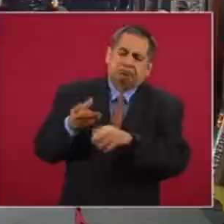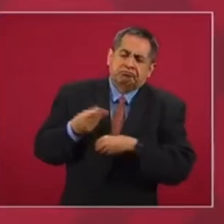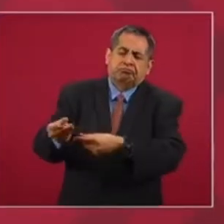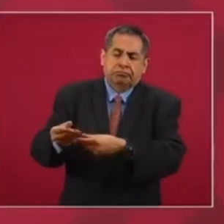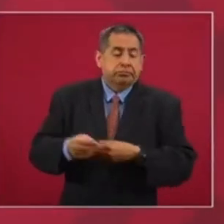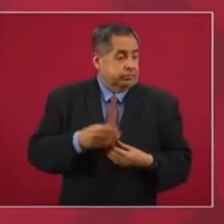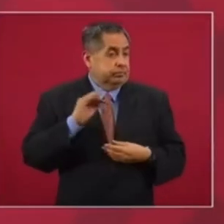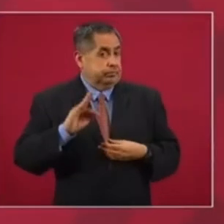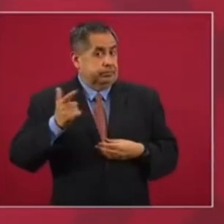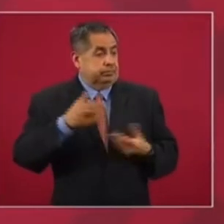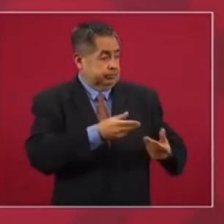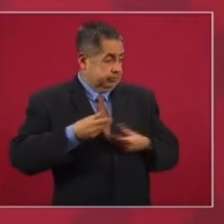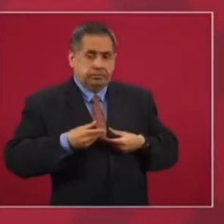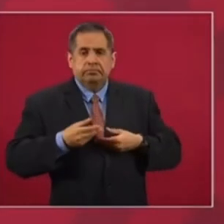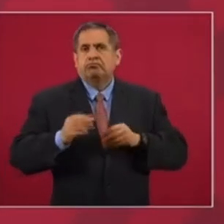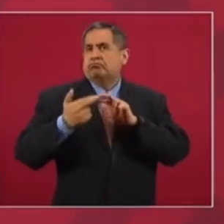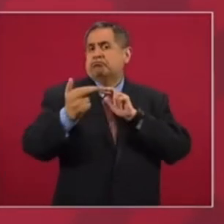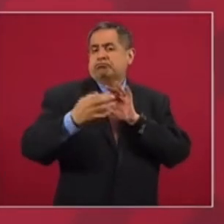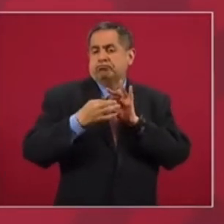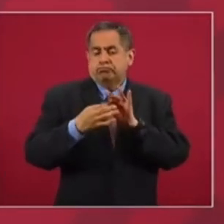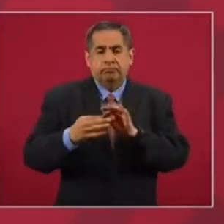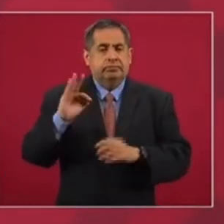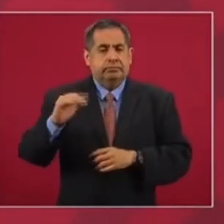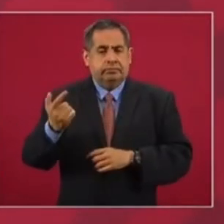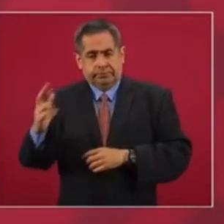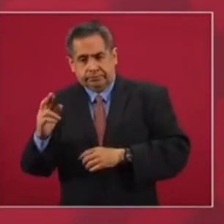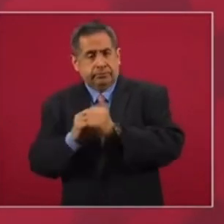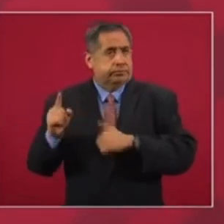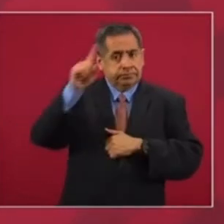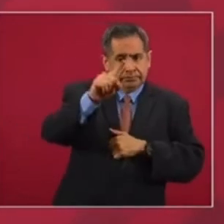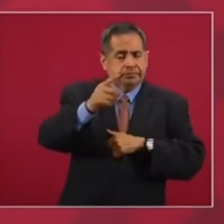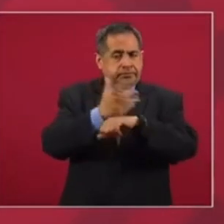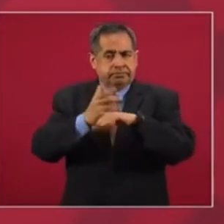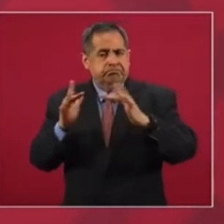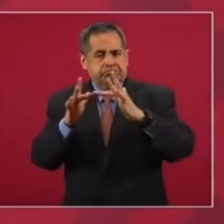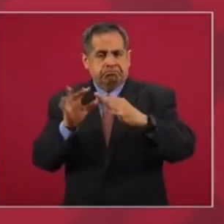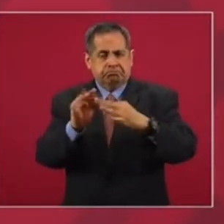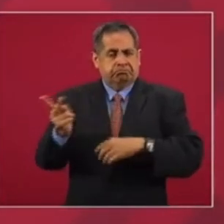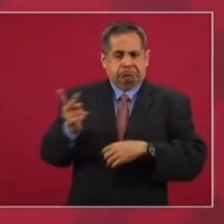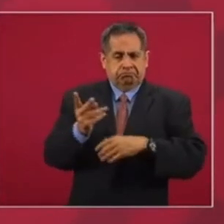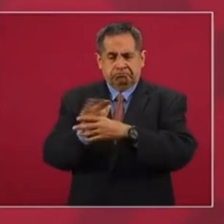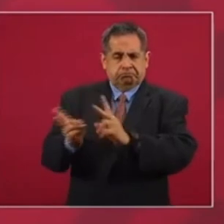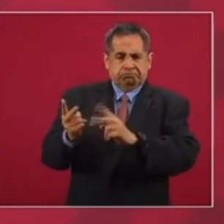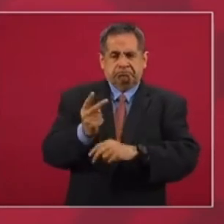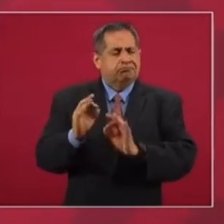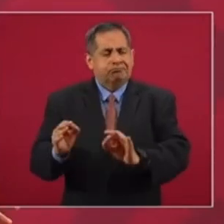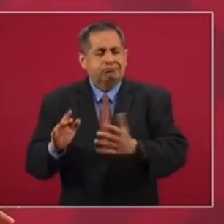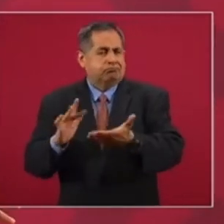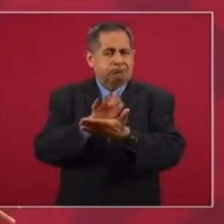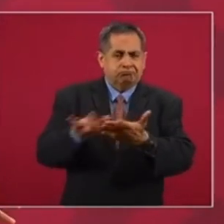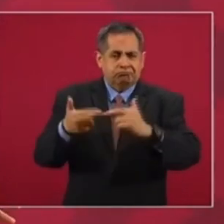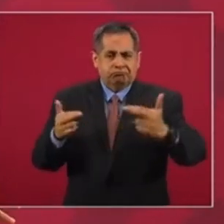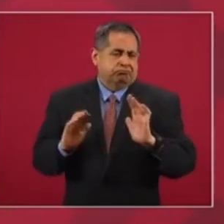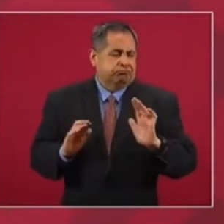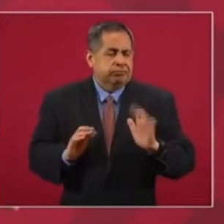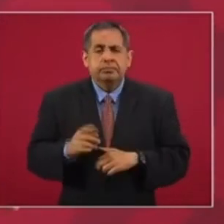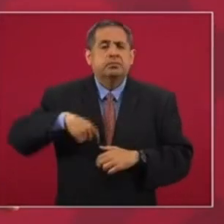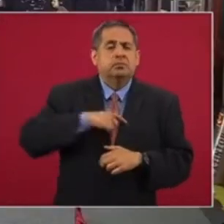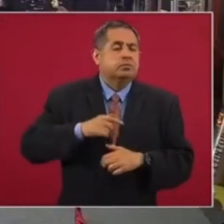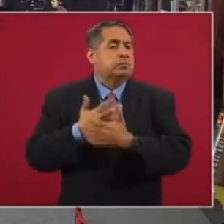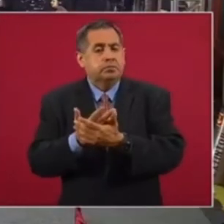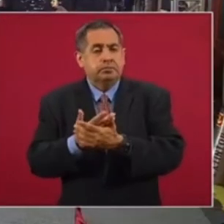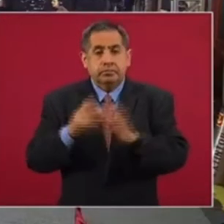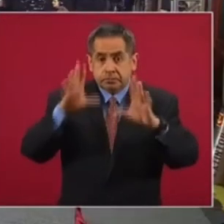a la Fiscalía y la relación es entre la Fiscalía y las autoridades de Estados Unidos, básicamente. Entonces, vamos a esperarnos, no